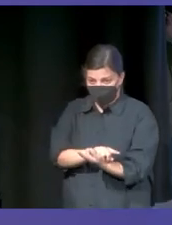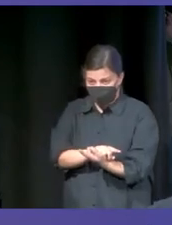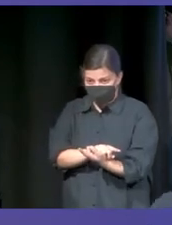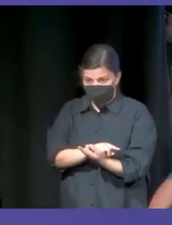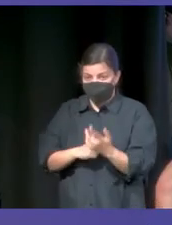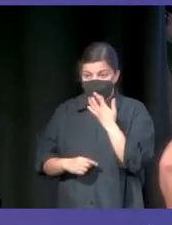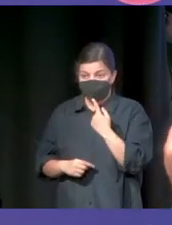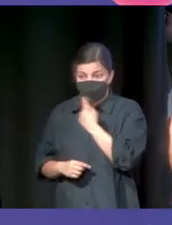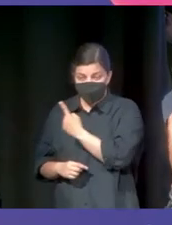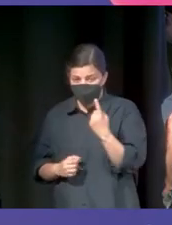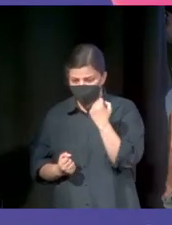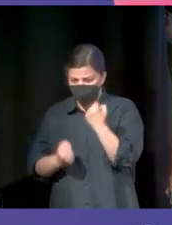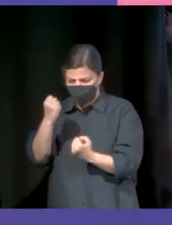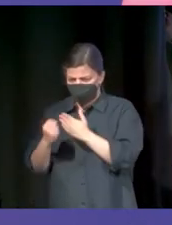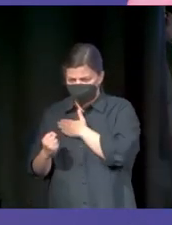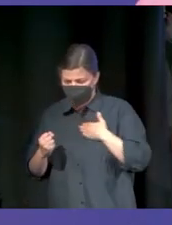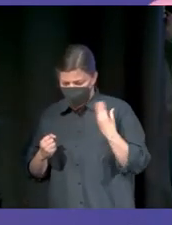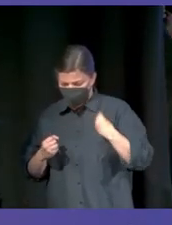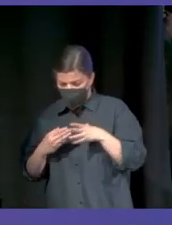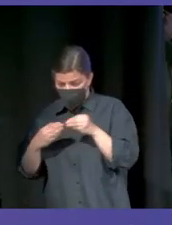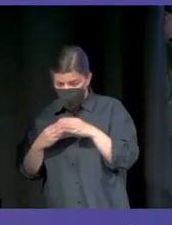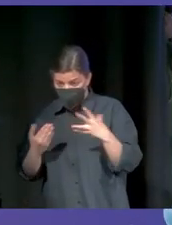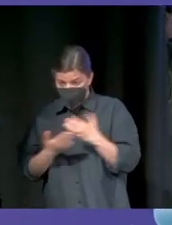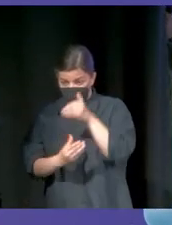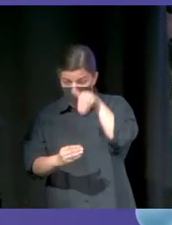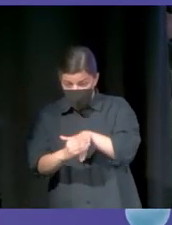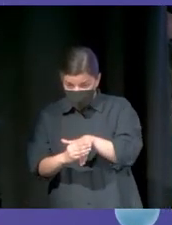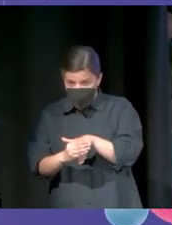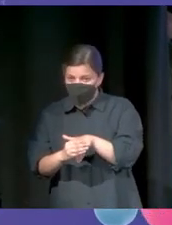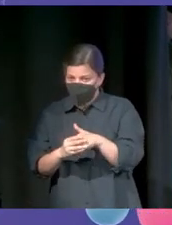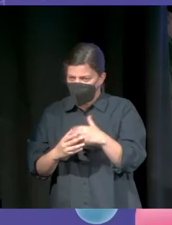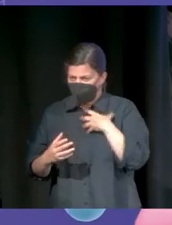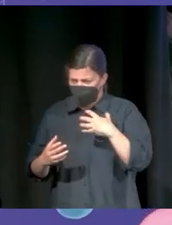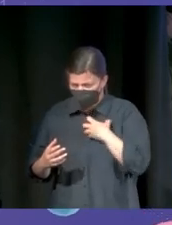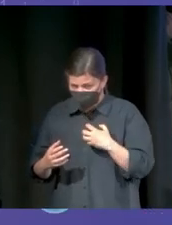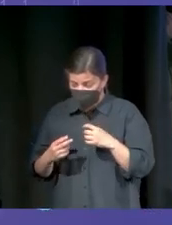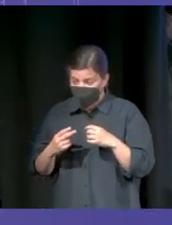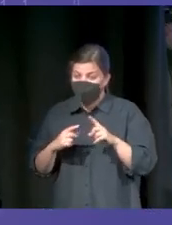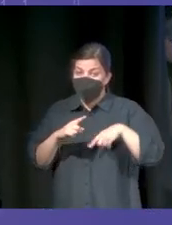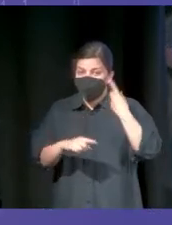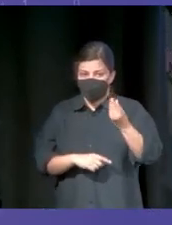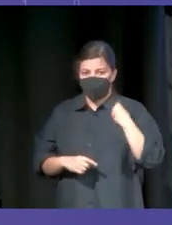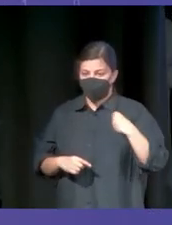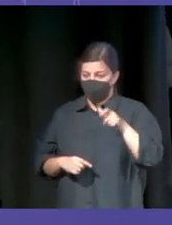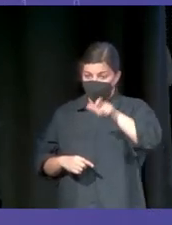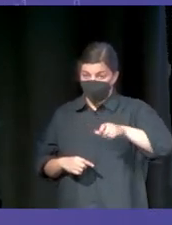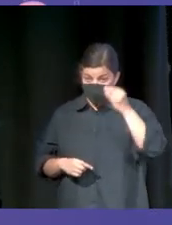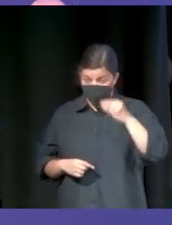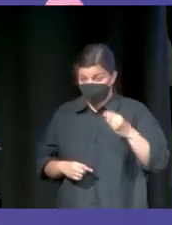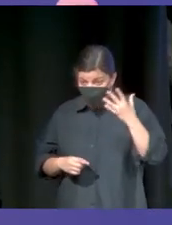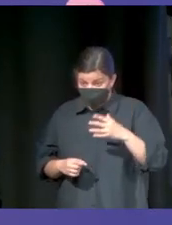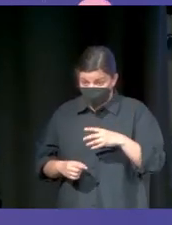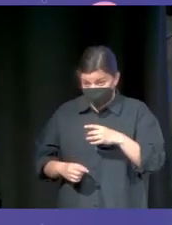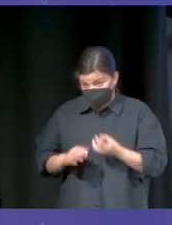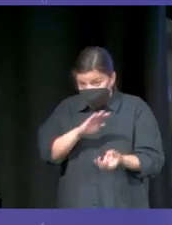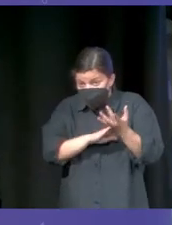Si os digo, ¿qué coche queréis como usuarios? Y todo el mundo vota. El egoísta. Y luego os digo, como emprendedores, ¿qué coche vais a montar? Nadie